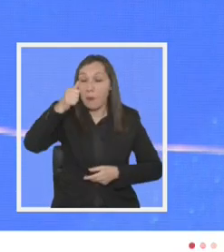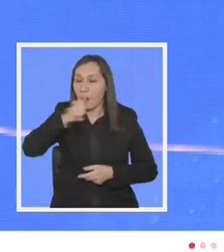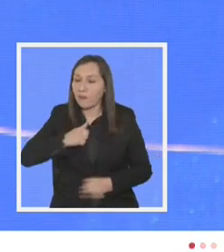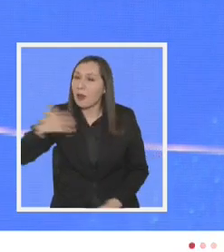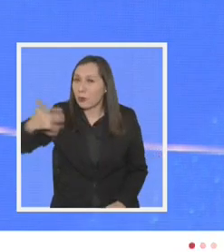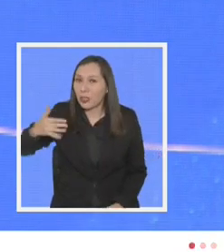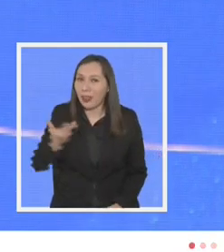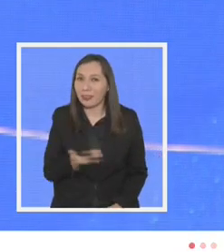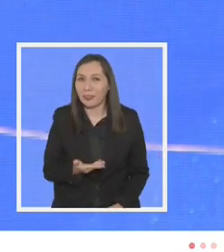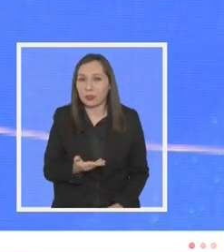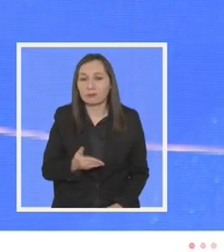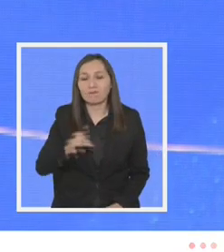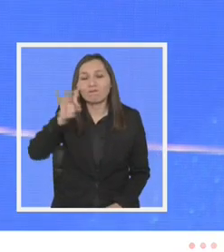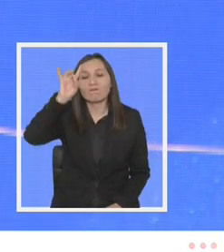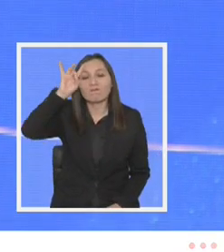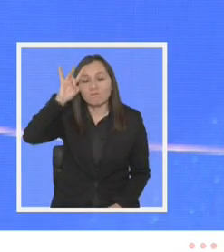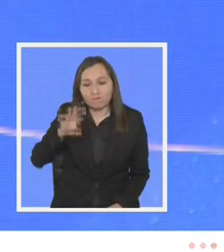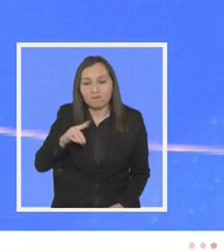sabemos